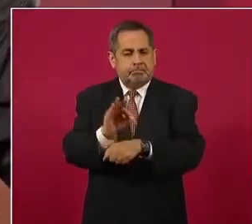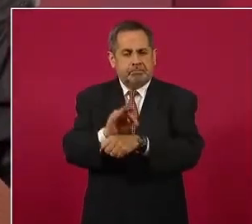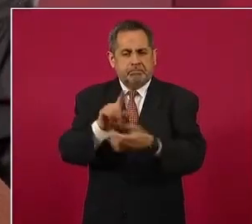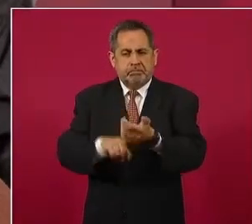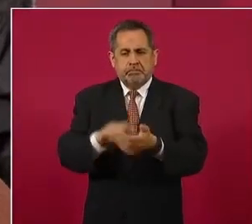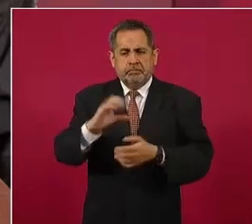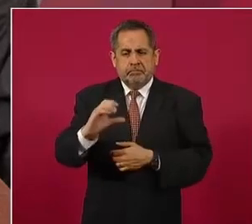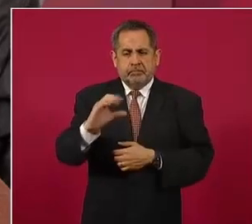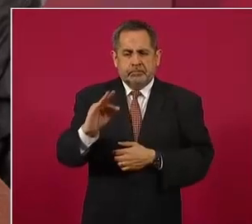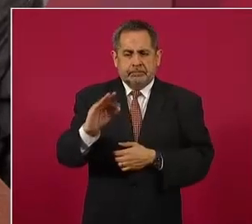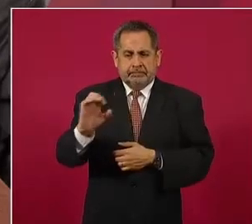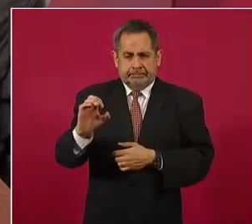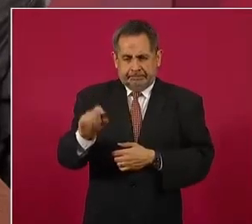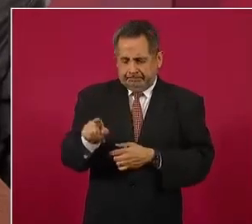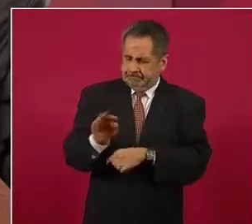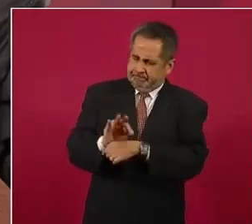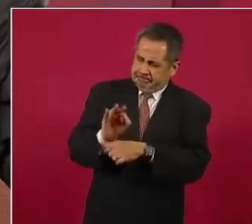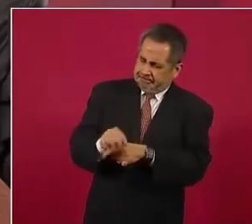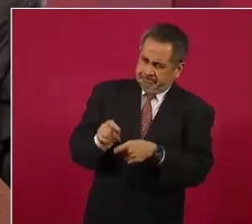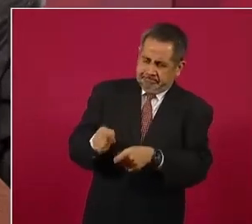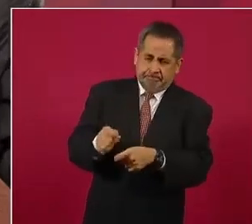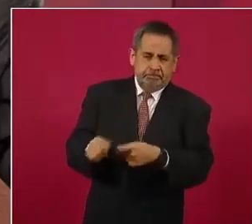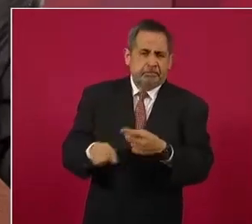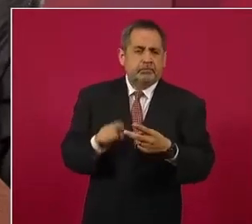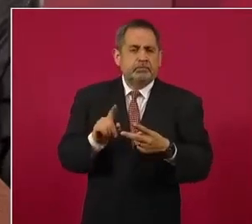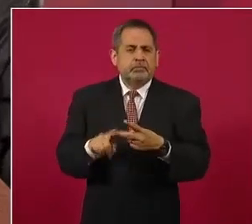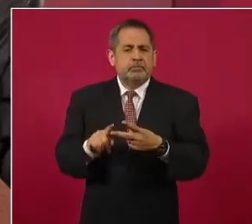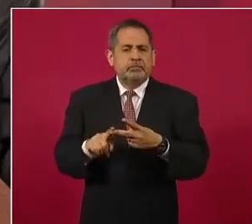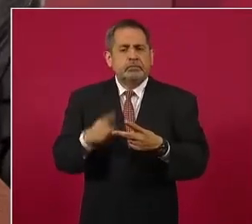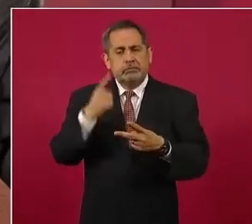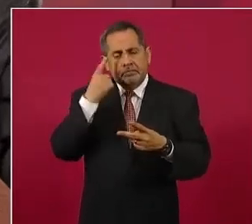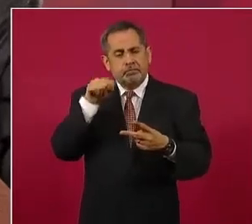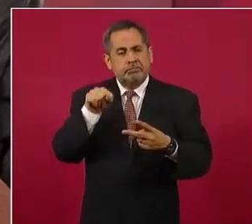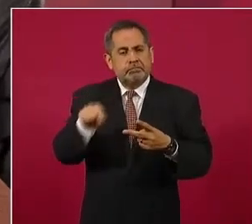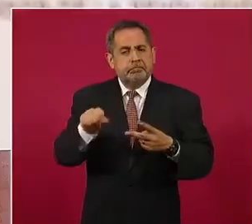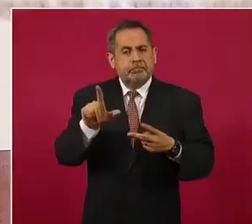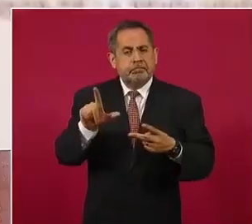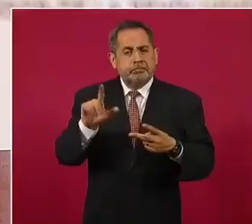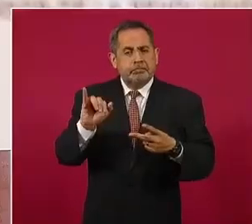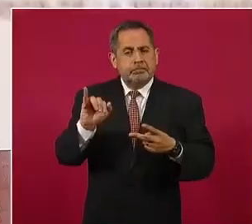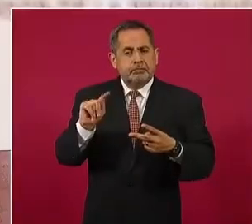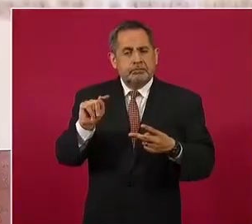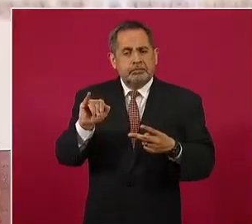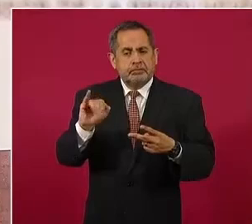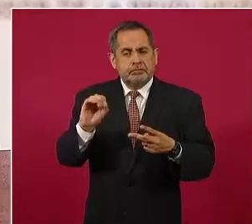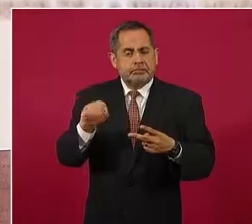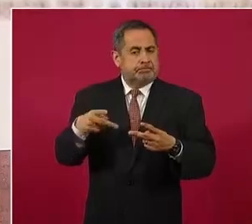Comisión Federal de Electricidad y para que el litio sea